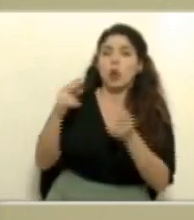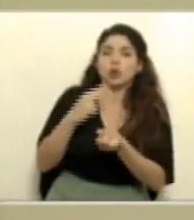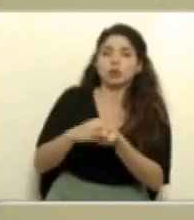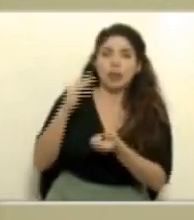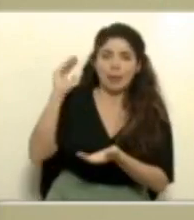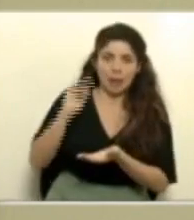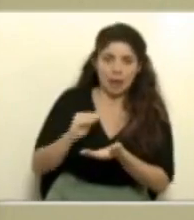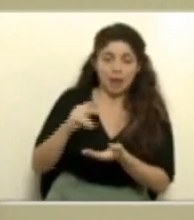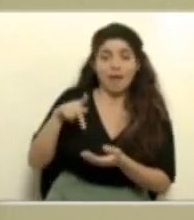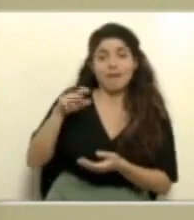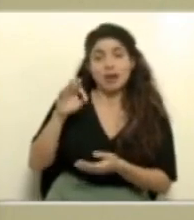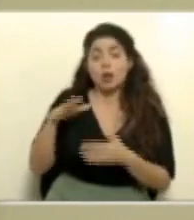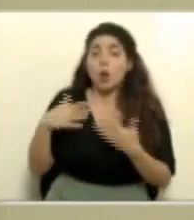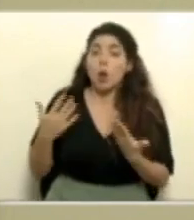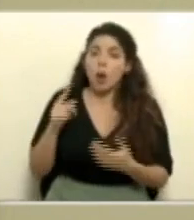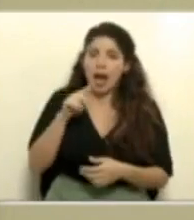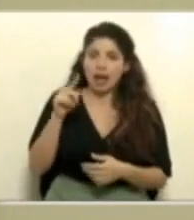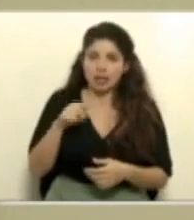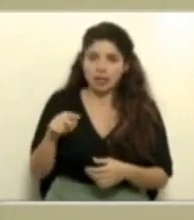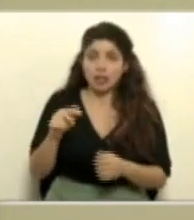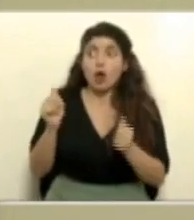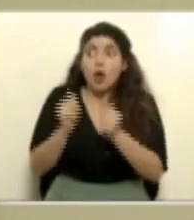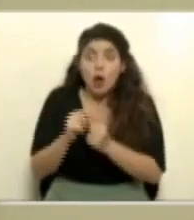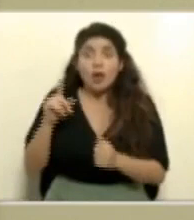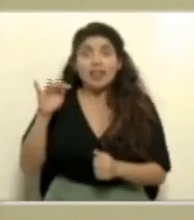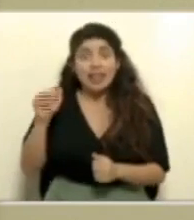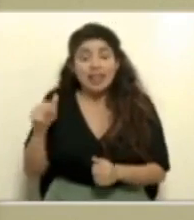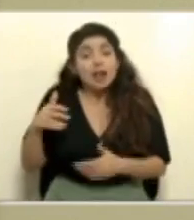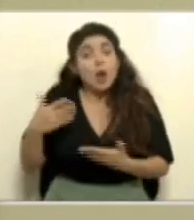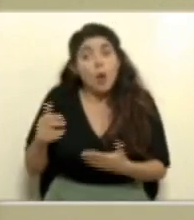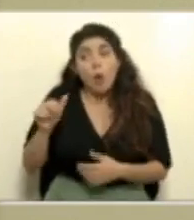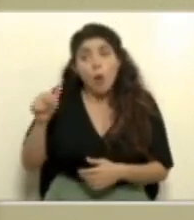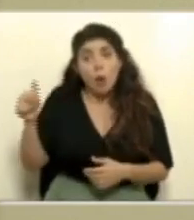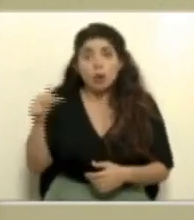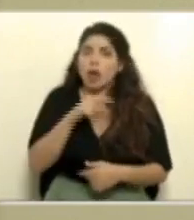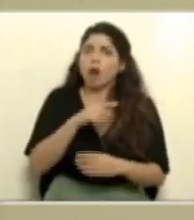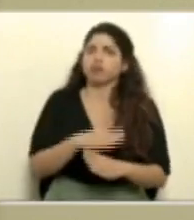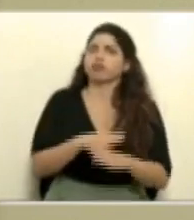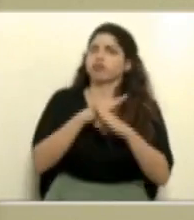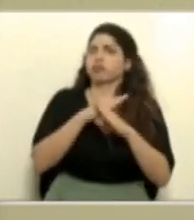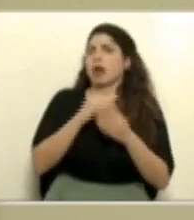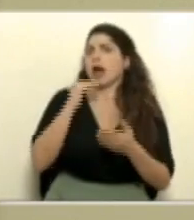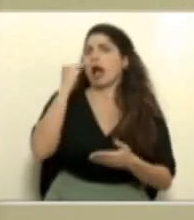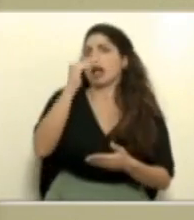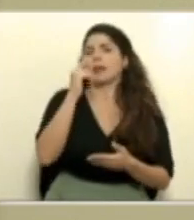con Pfizer o AstraZeneca ante la variante Delta y las demás sigue siendo muy muy alta